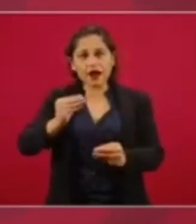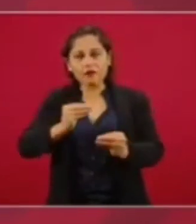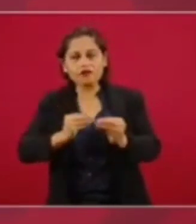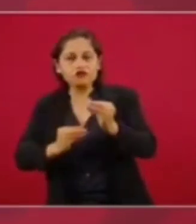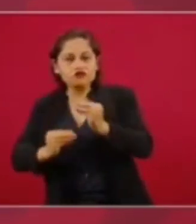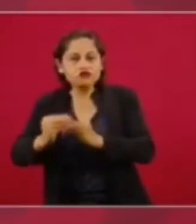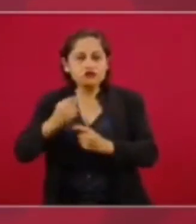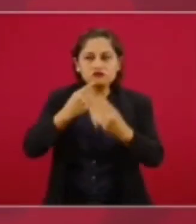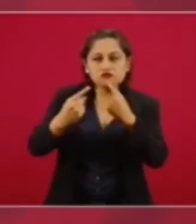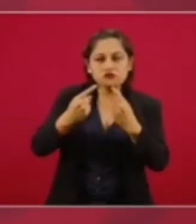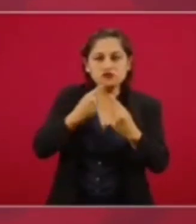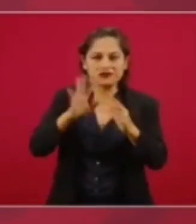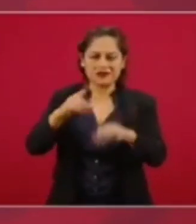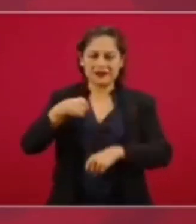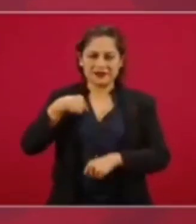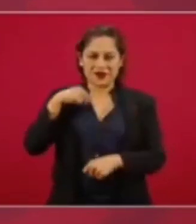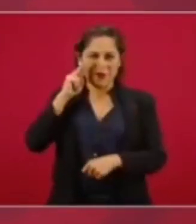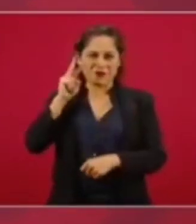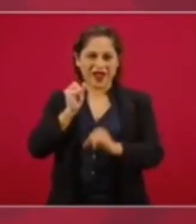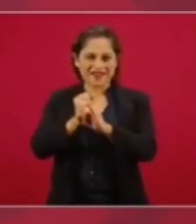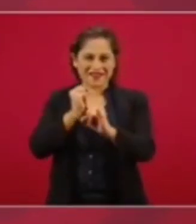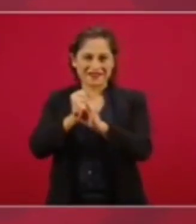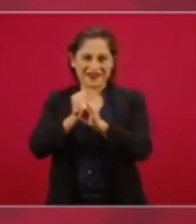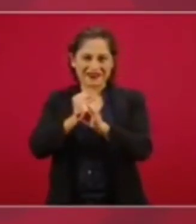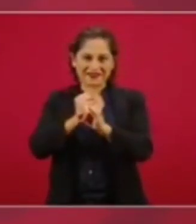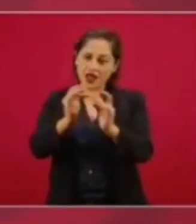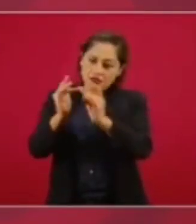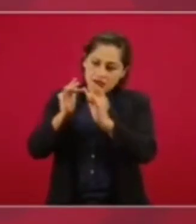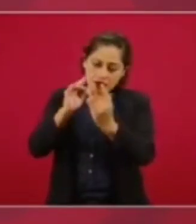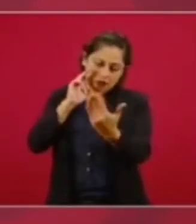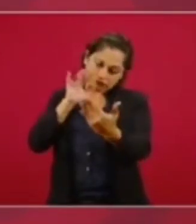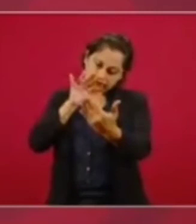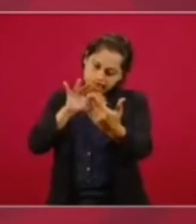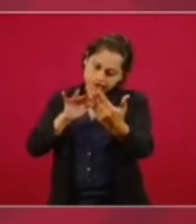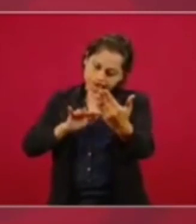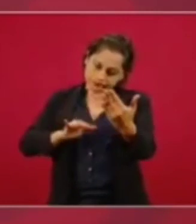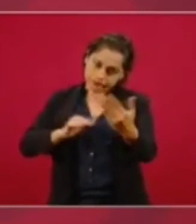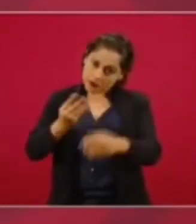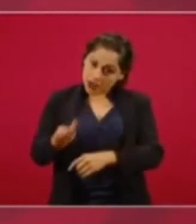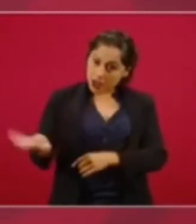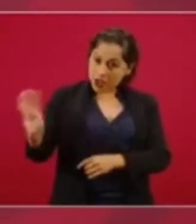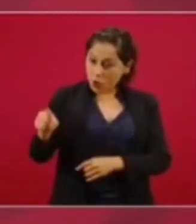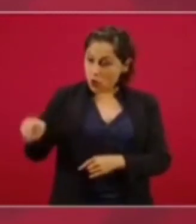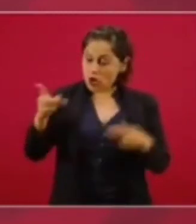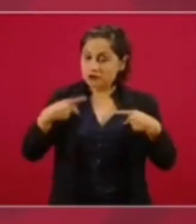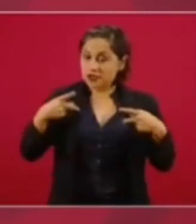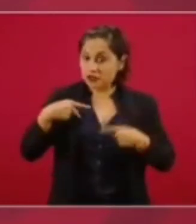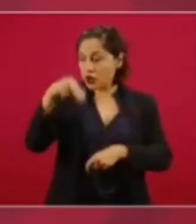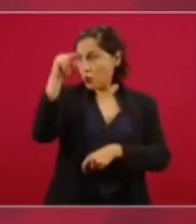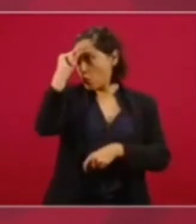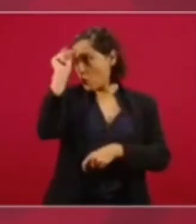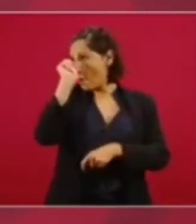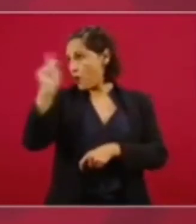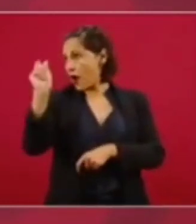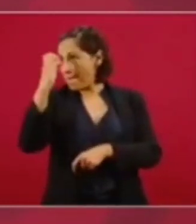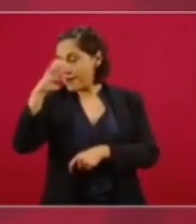Estaba yo viendo las redes sociales y los intelectuales orgánicos enojadísimos,